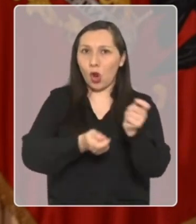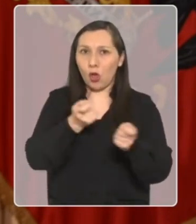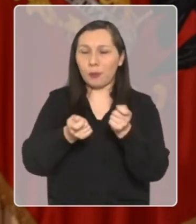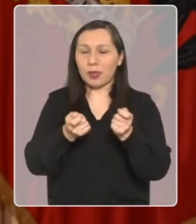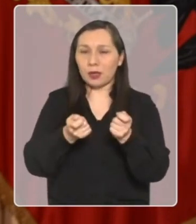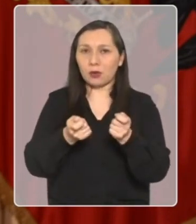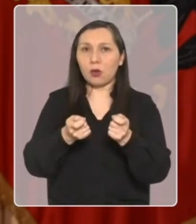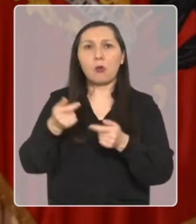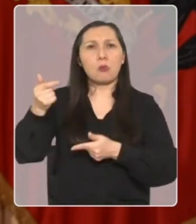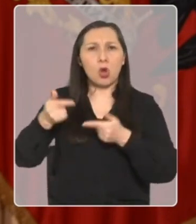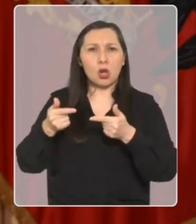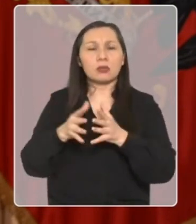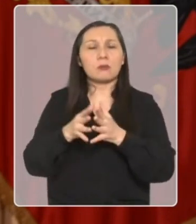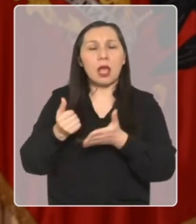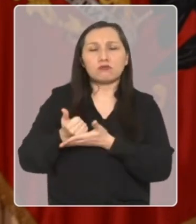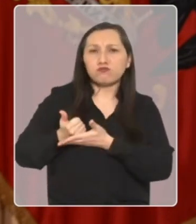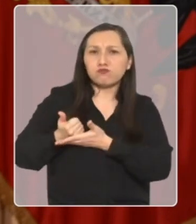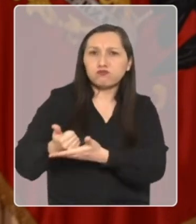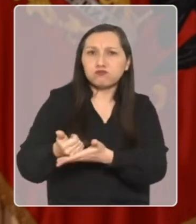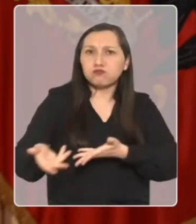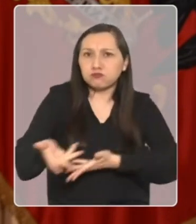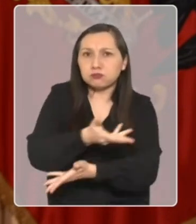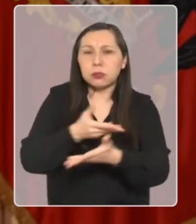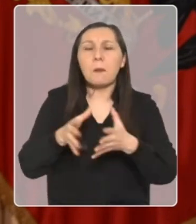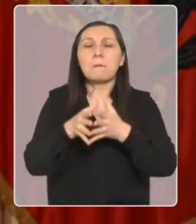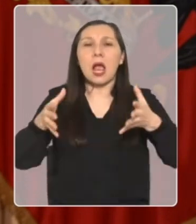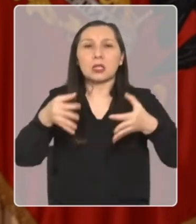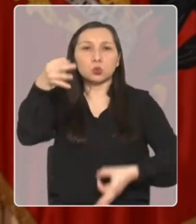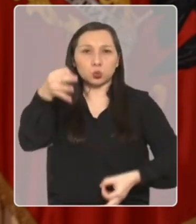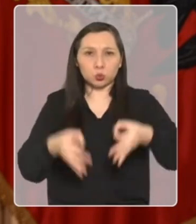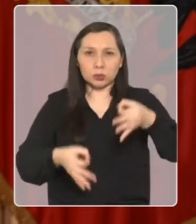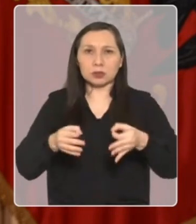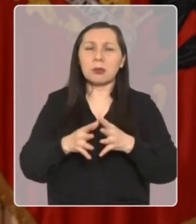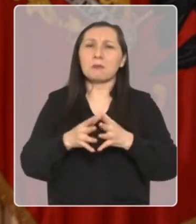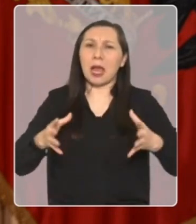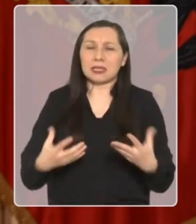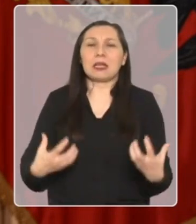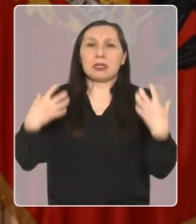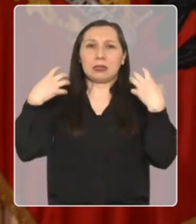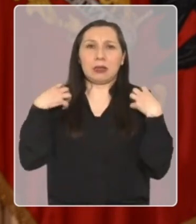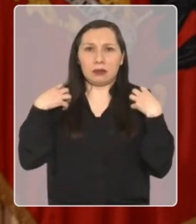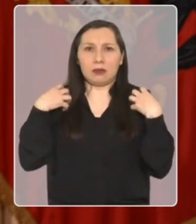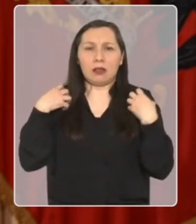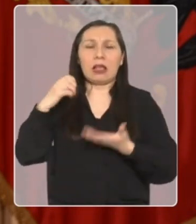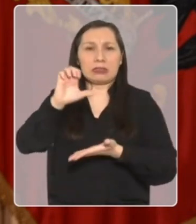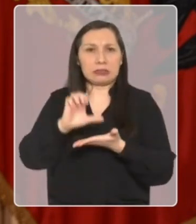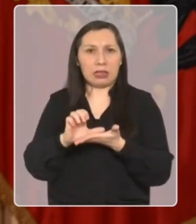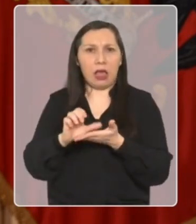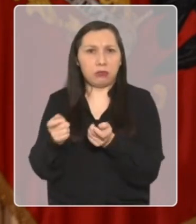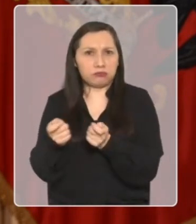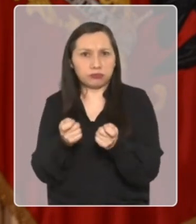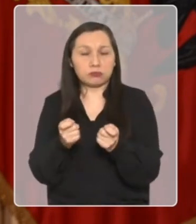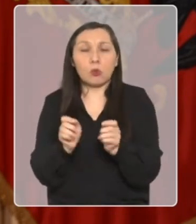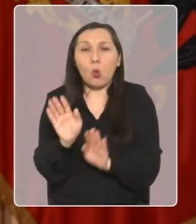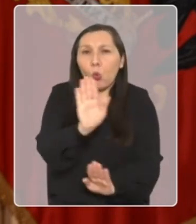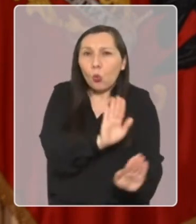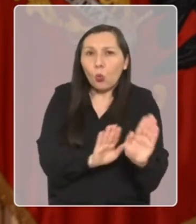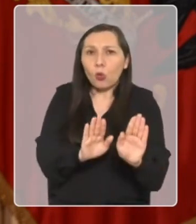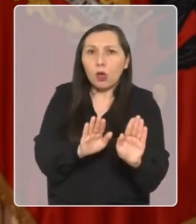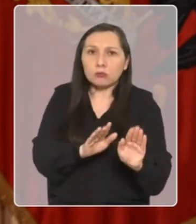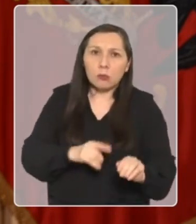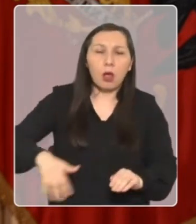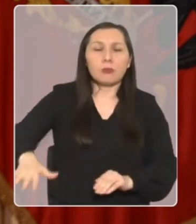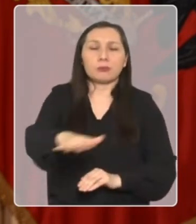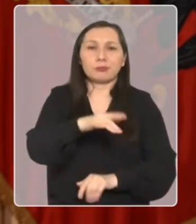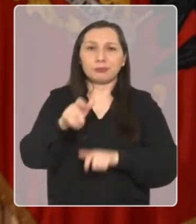en crecimiento económico y en una política más solidaria, con más justicia, con más responsabilidad fiscal, con